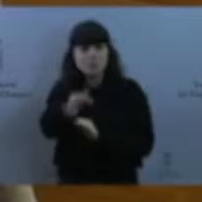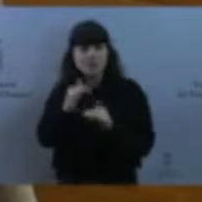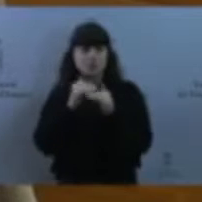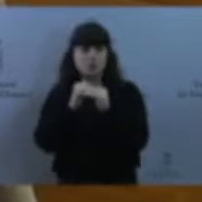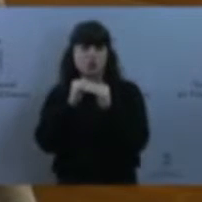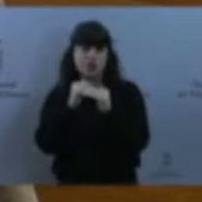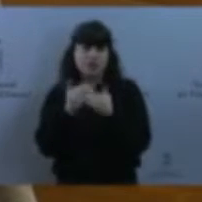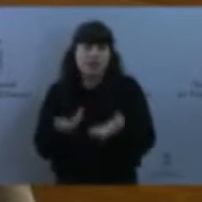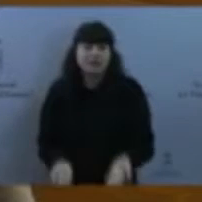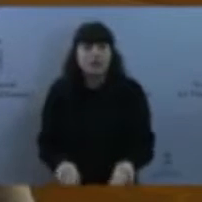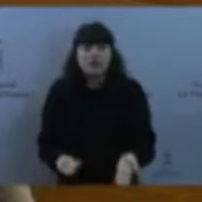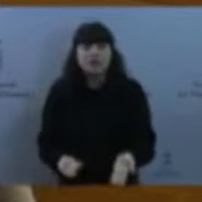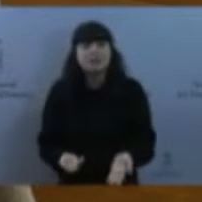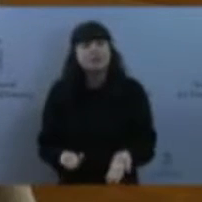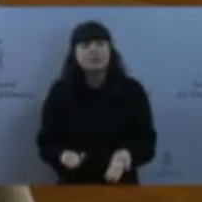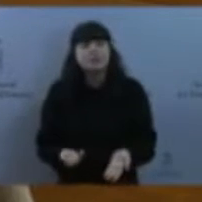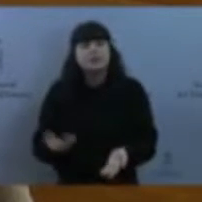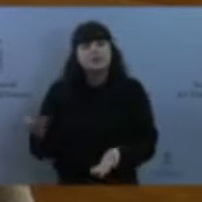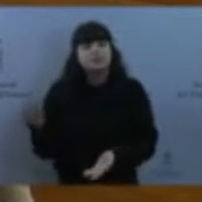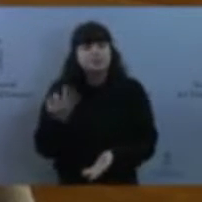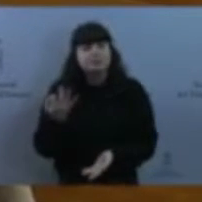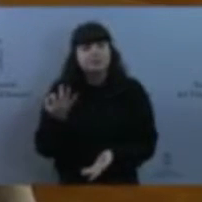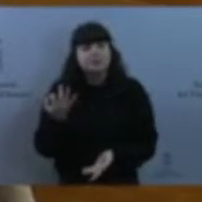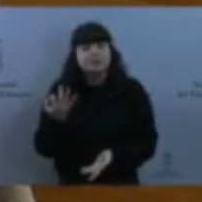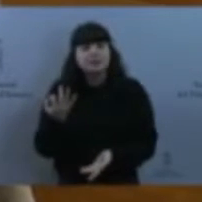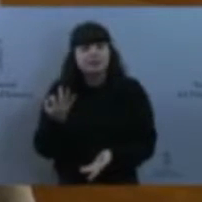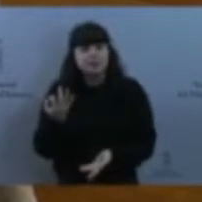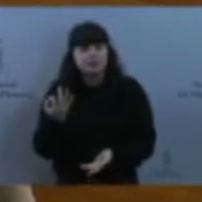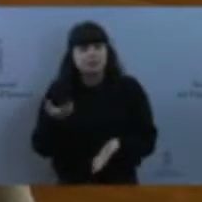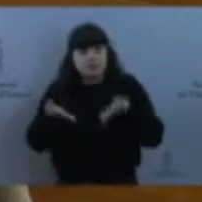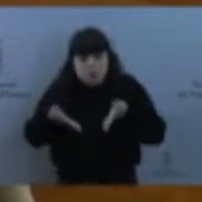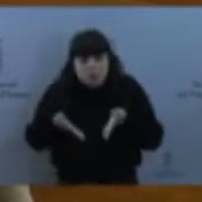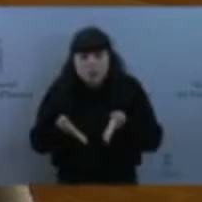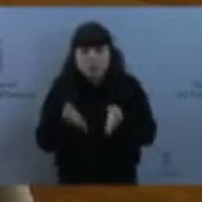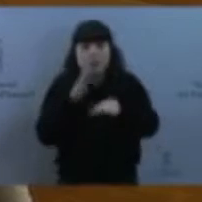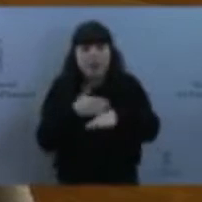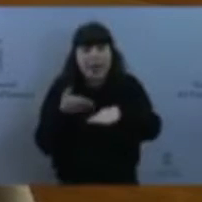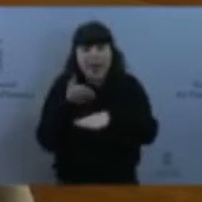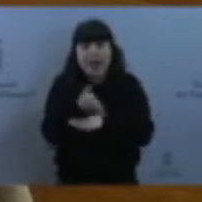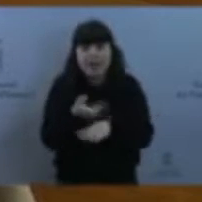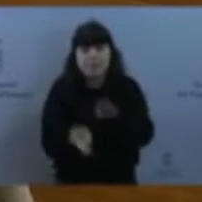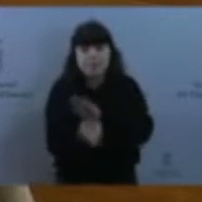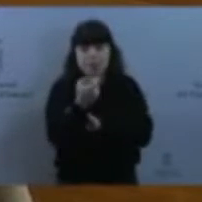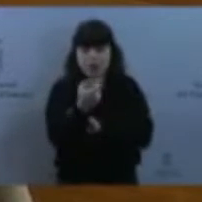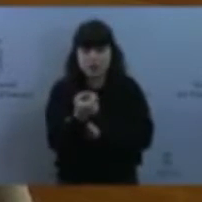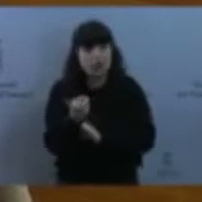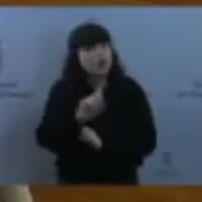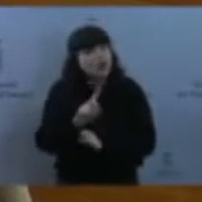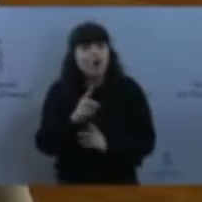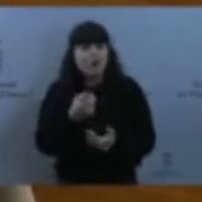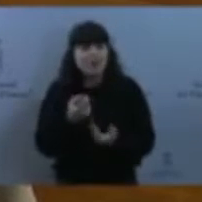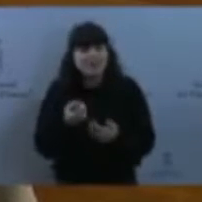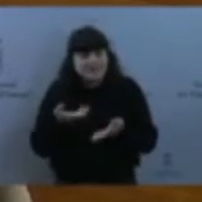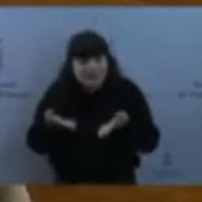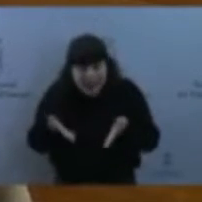necesario que se tenga un acceso al puerto, porque lo que echamos en falta es saber a qué estrategia responde esta obra o cualquier otra que se